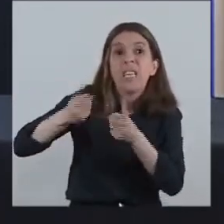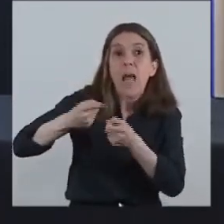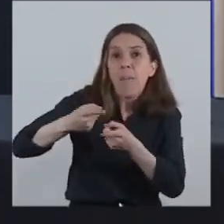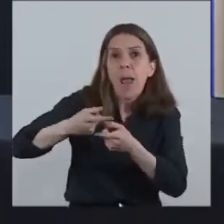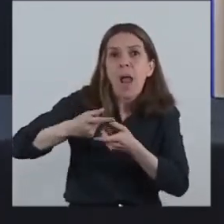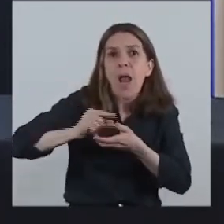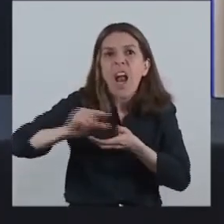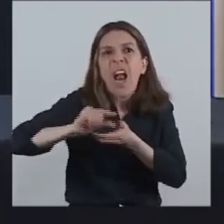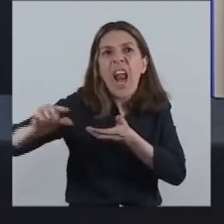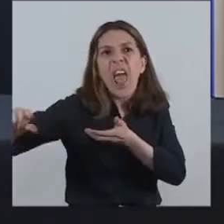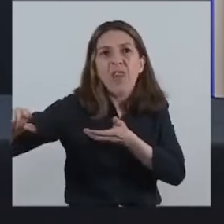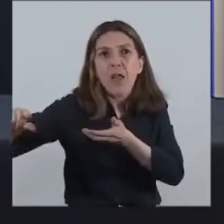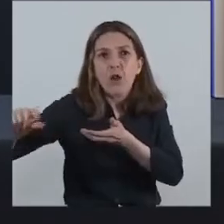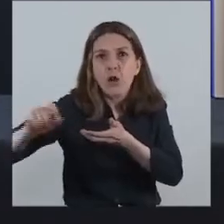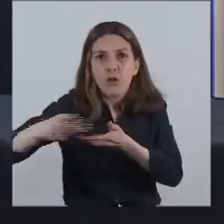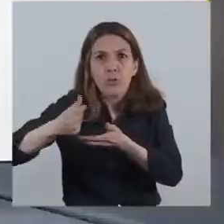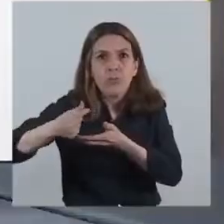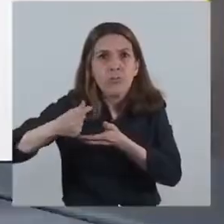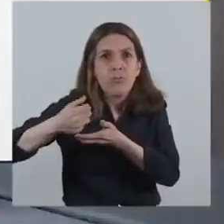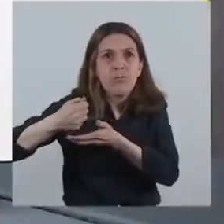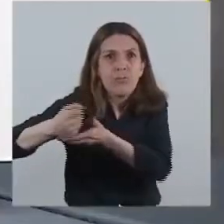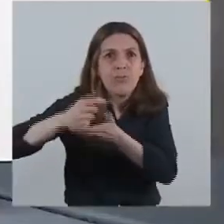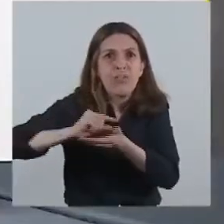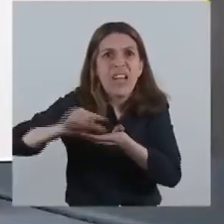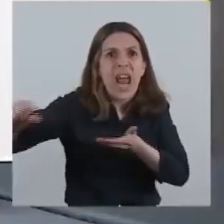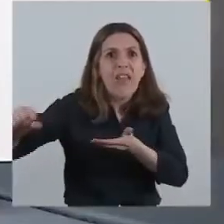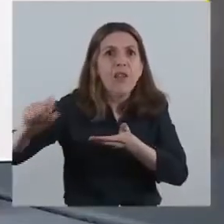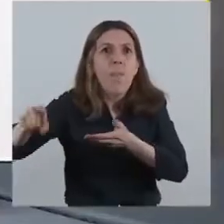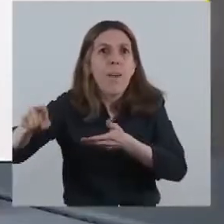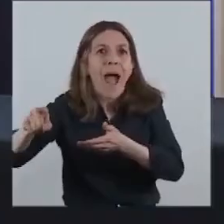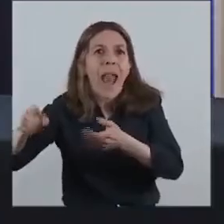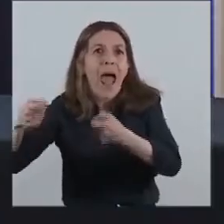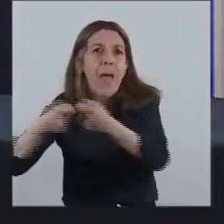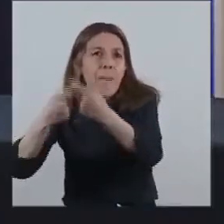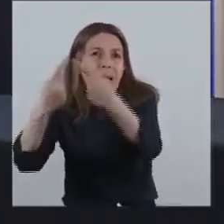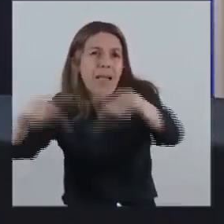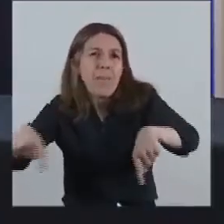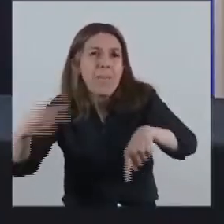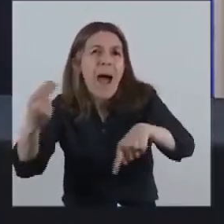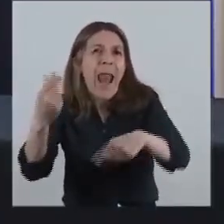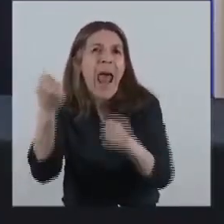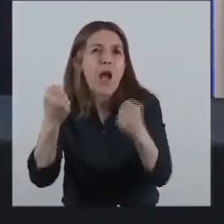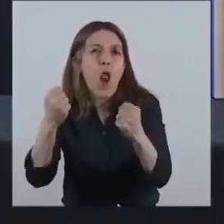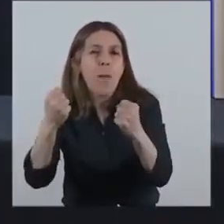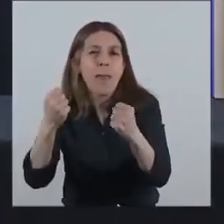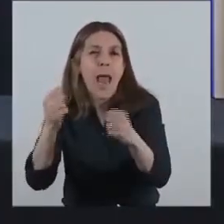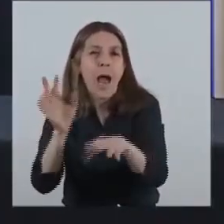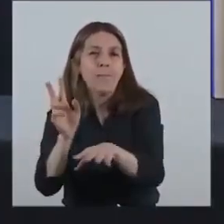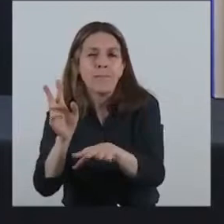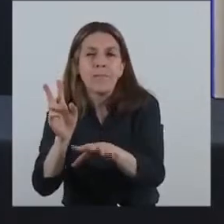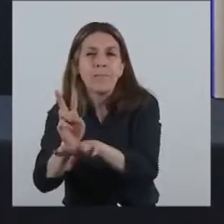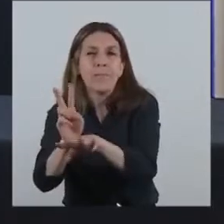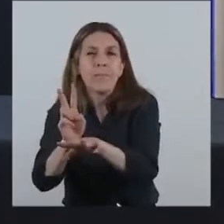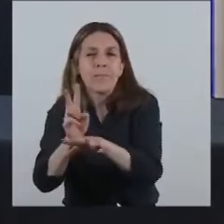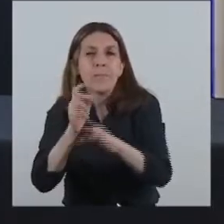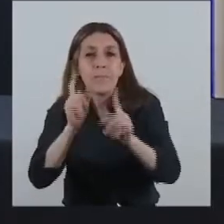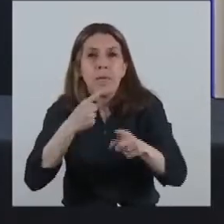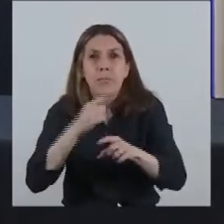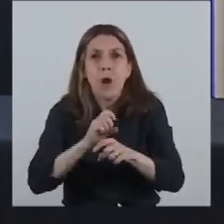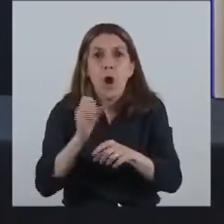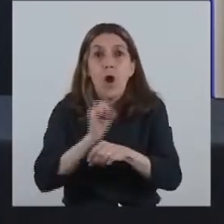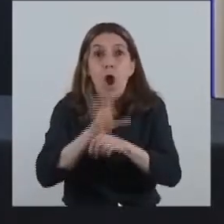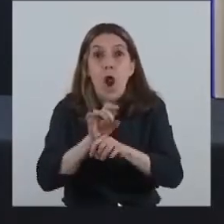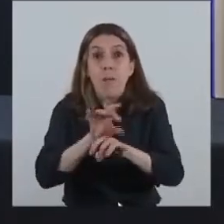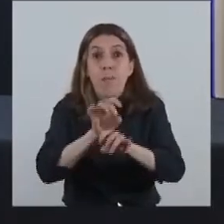para sostener a los distintos sectores de la economía y así poder contener lo mejor posible lo que el COVID-19 nos